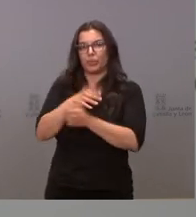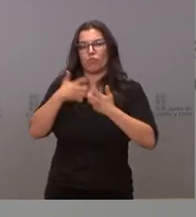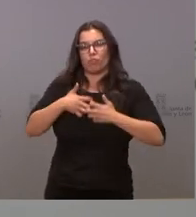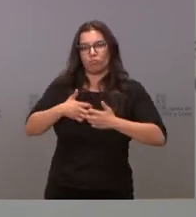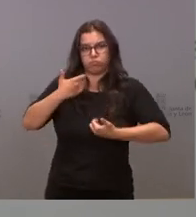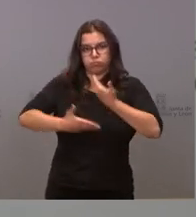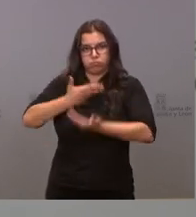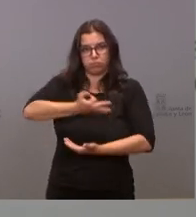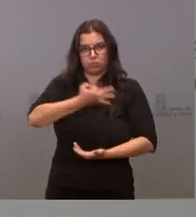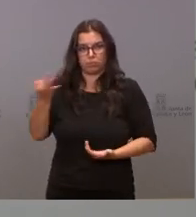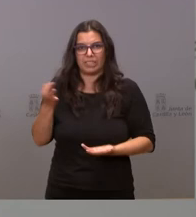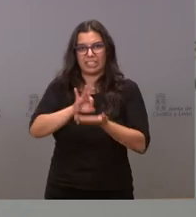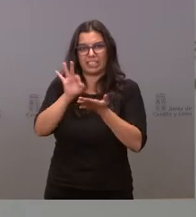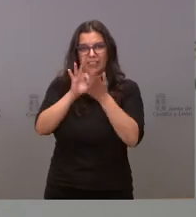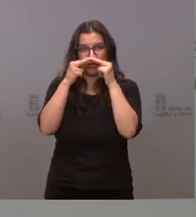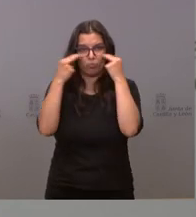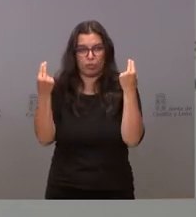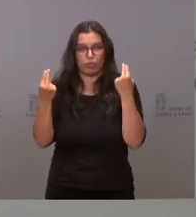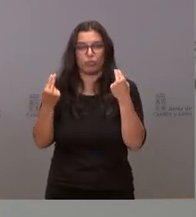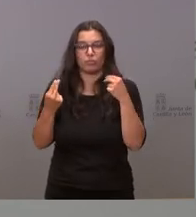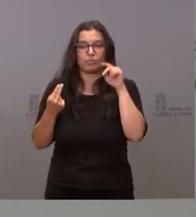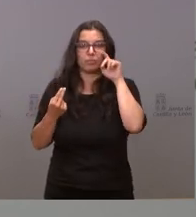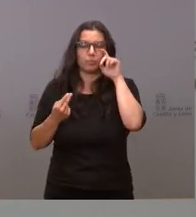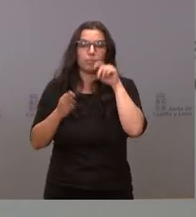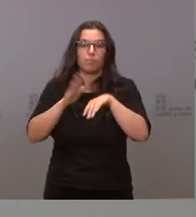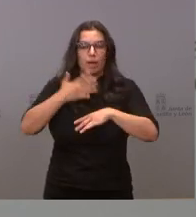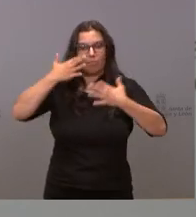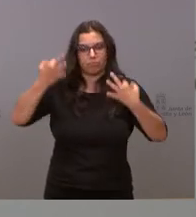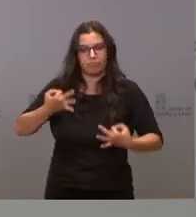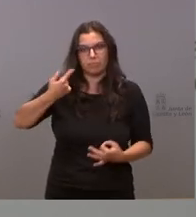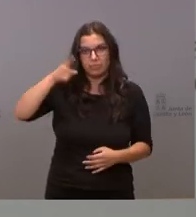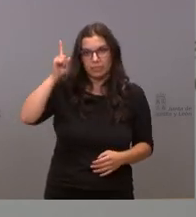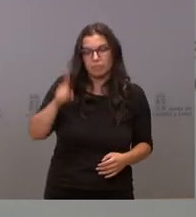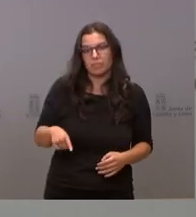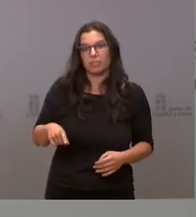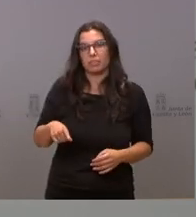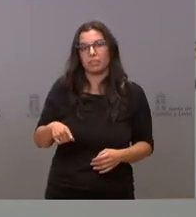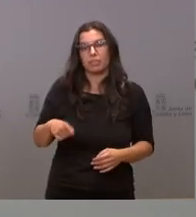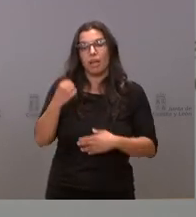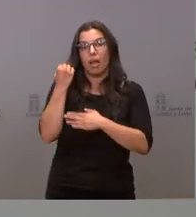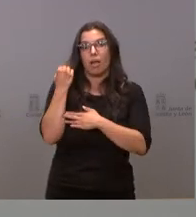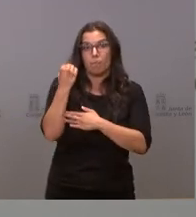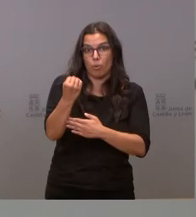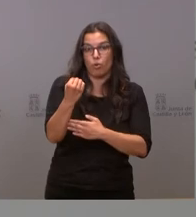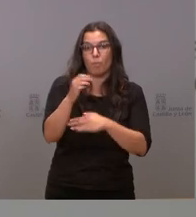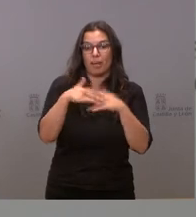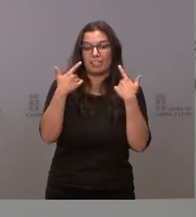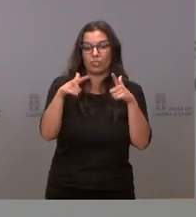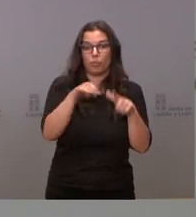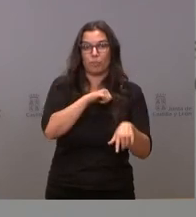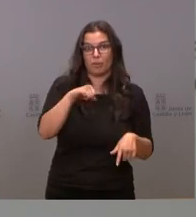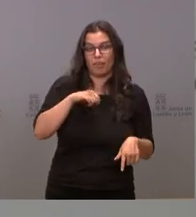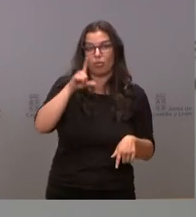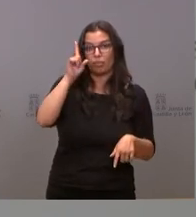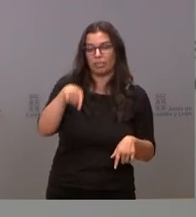eficaz de los servicios públicos para garantizar también el apoyo al sector privado y la